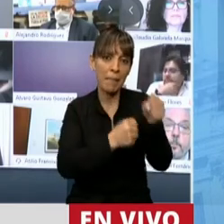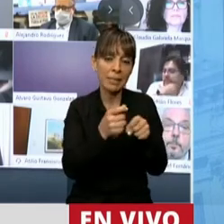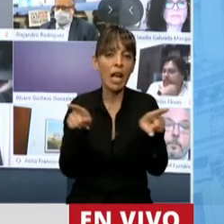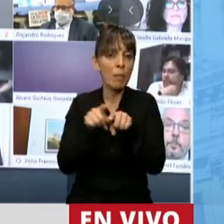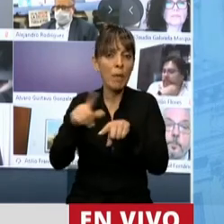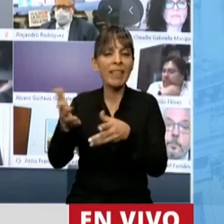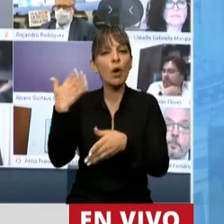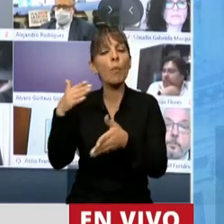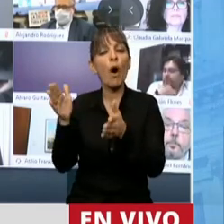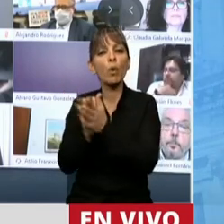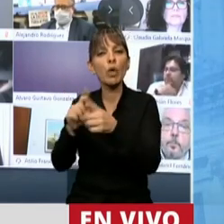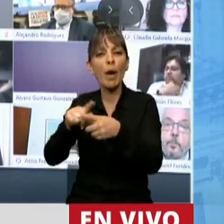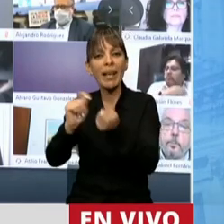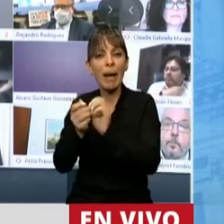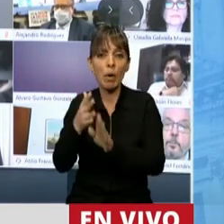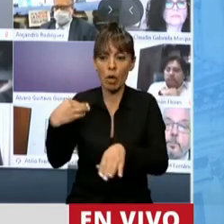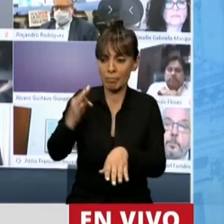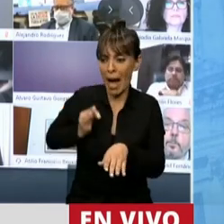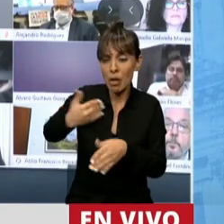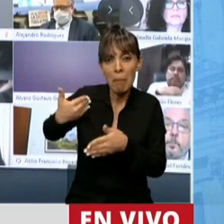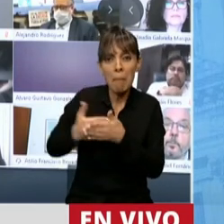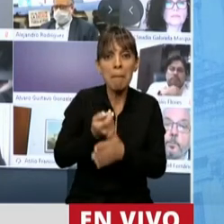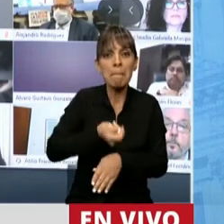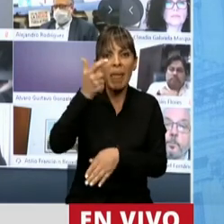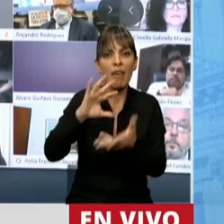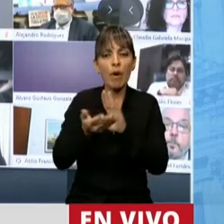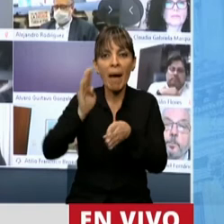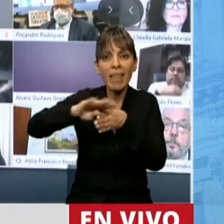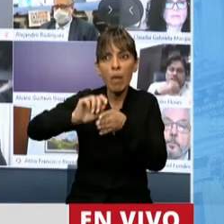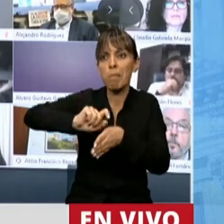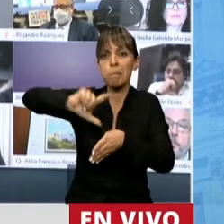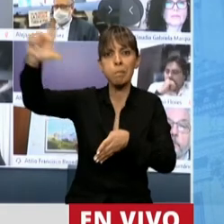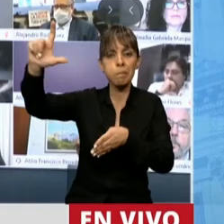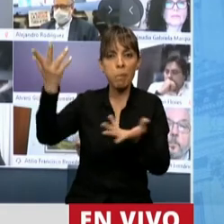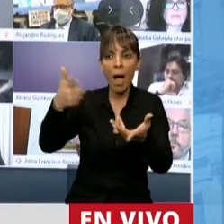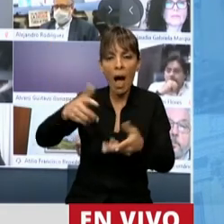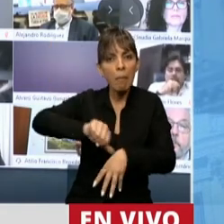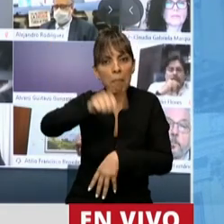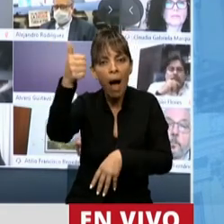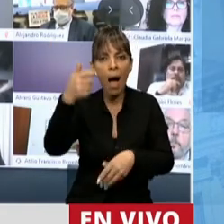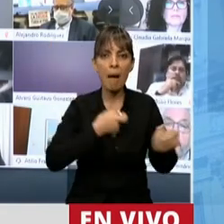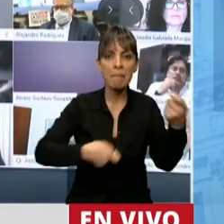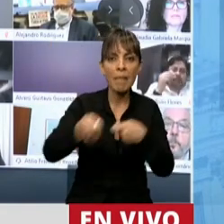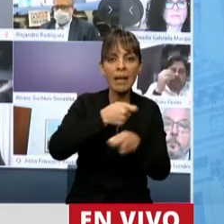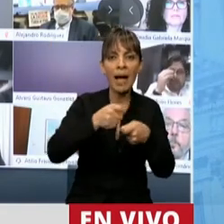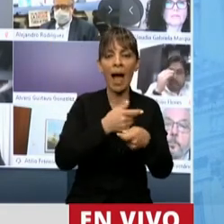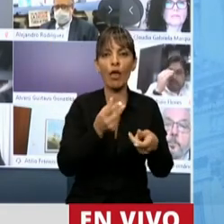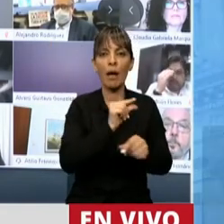cambiemos cuando en un par de años, con su capacidad de endeudamiento desequilibrado, logró que cierren los mercados de